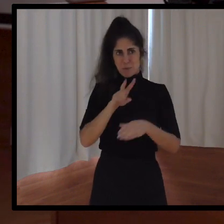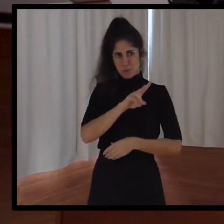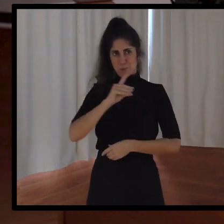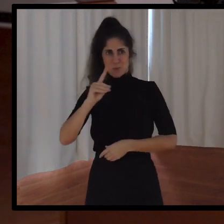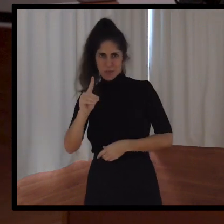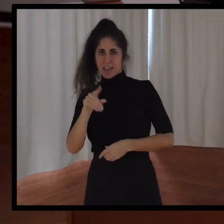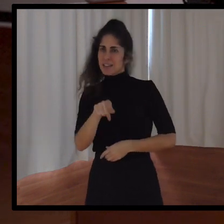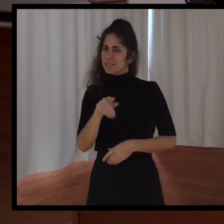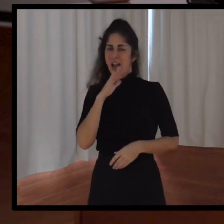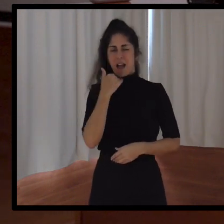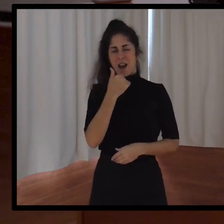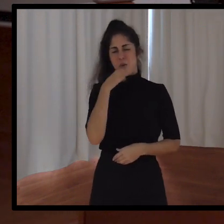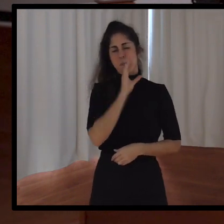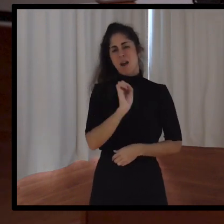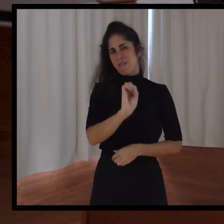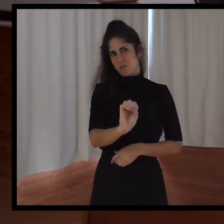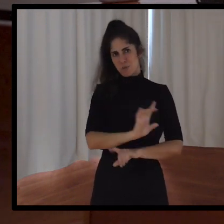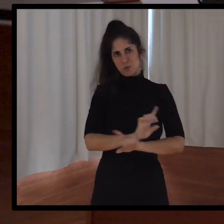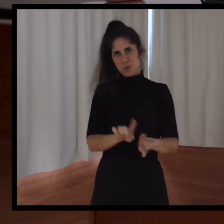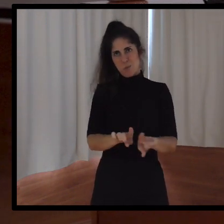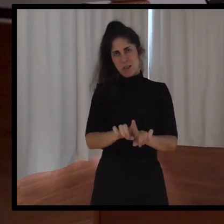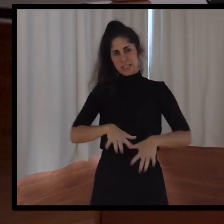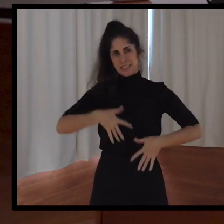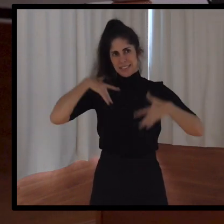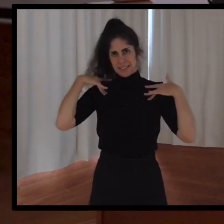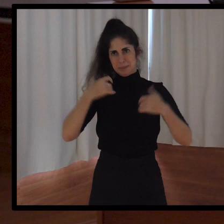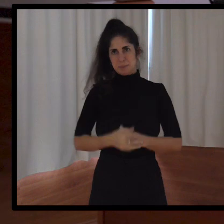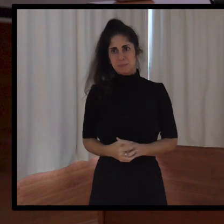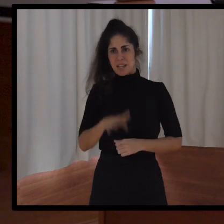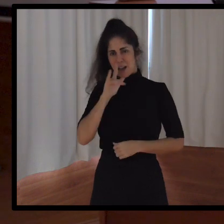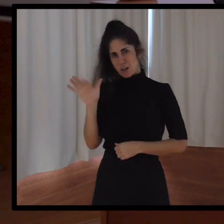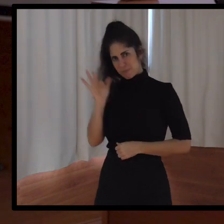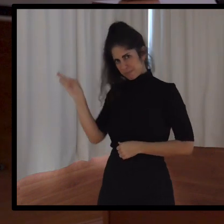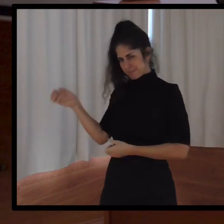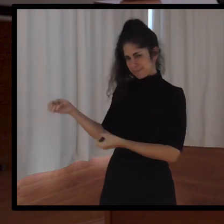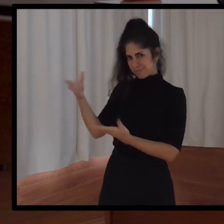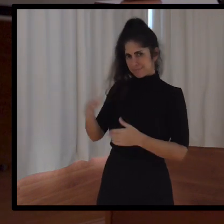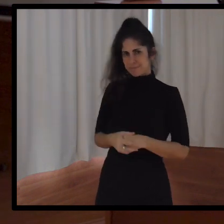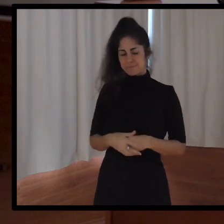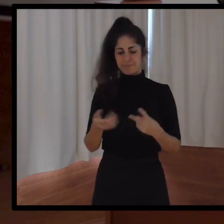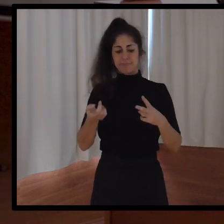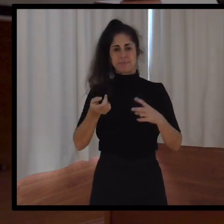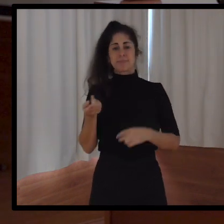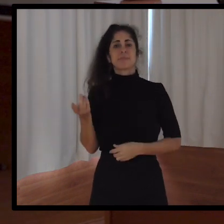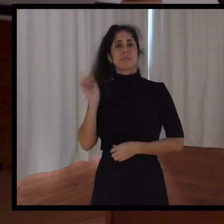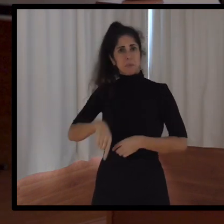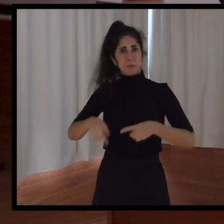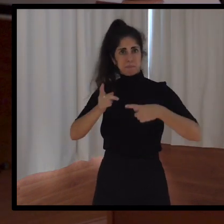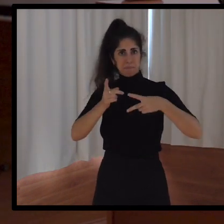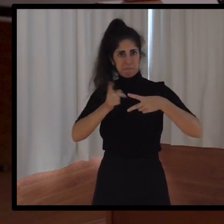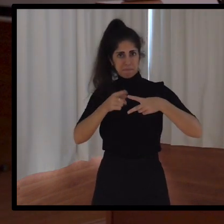contará a él. Y también quería presentarles a Víctor Rivero Hernández, que es entrenador de este equipo, del equipo